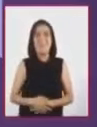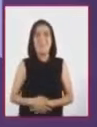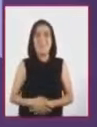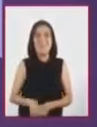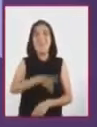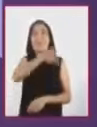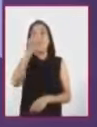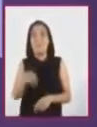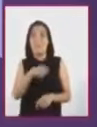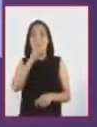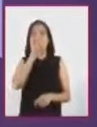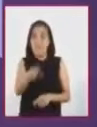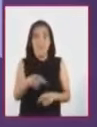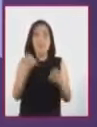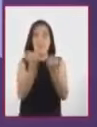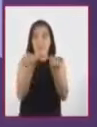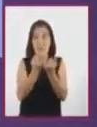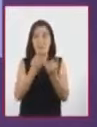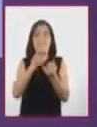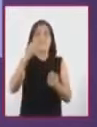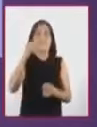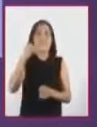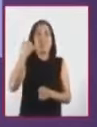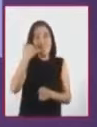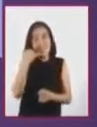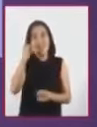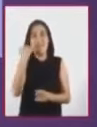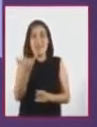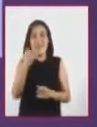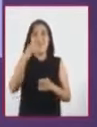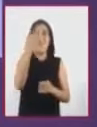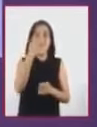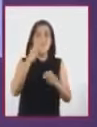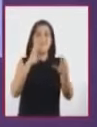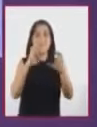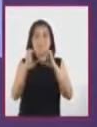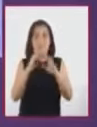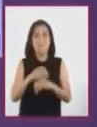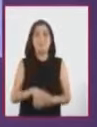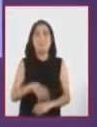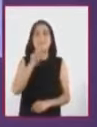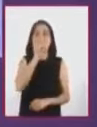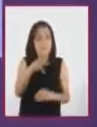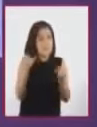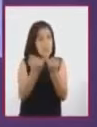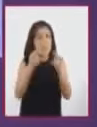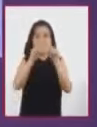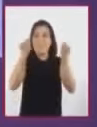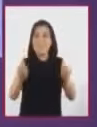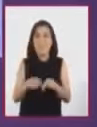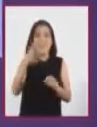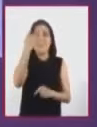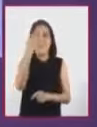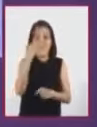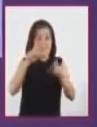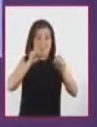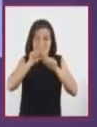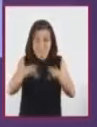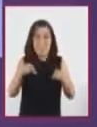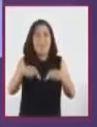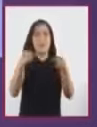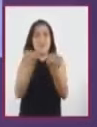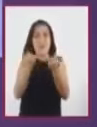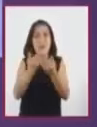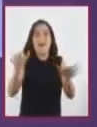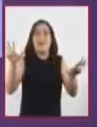Siguiendo con el tema de las telecomunicaciones, podemos decir que la televisión también ha sufrido estas innovaciones tecnológicas,